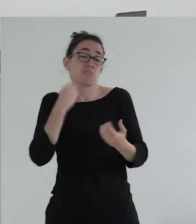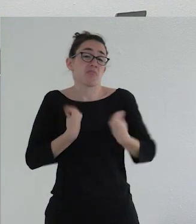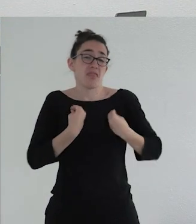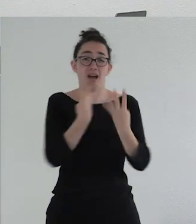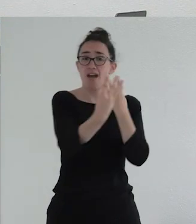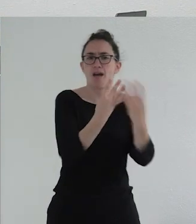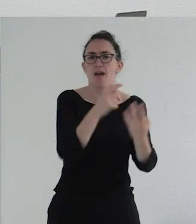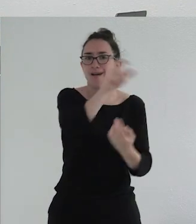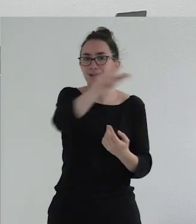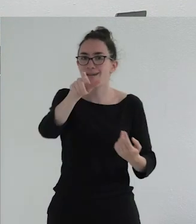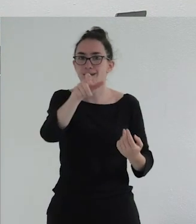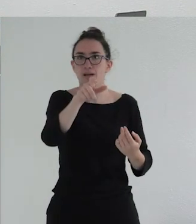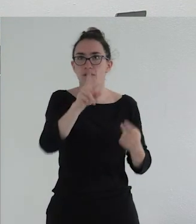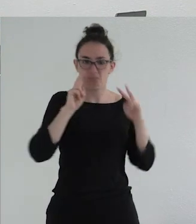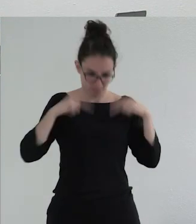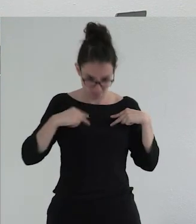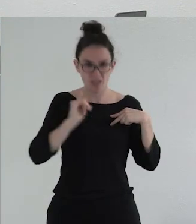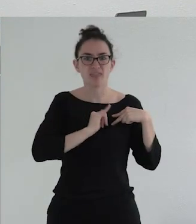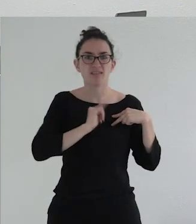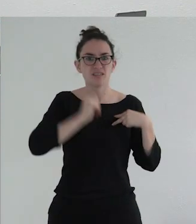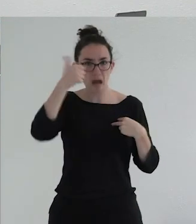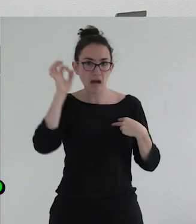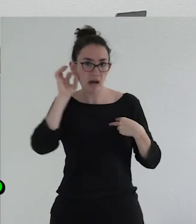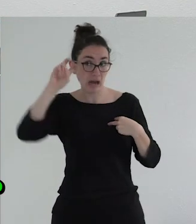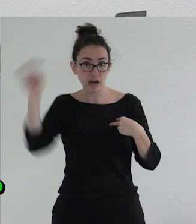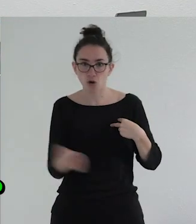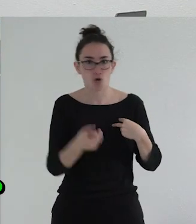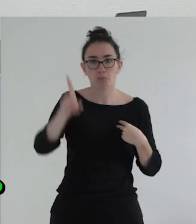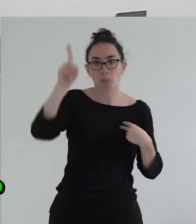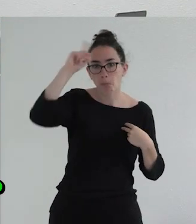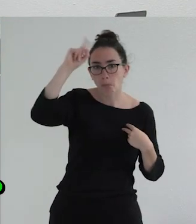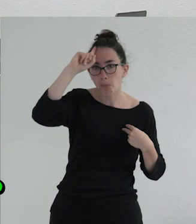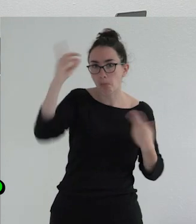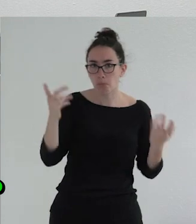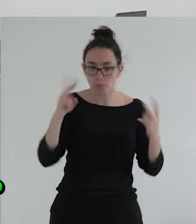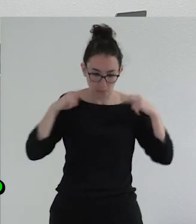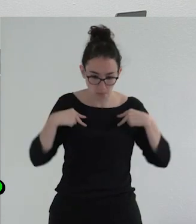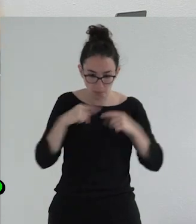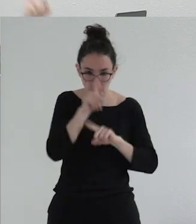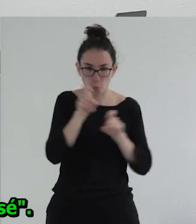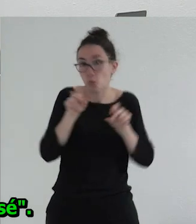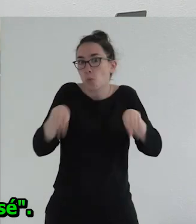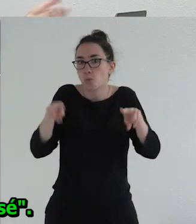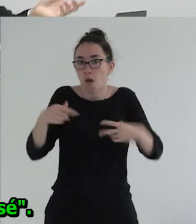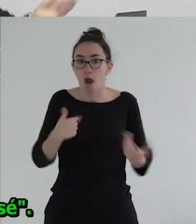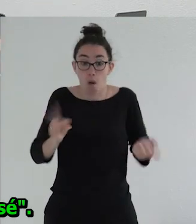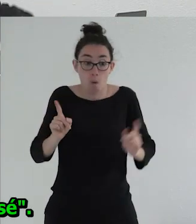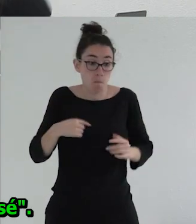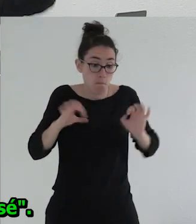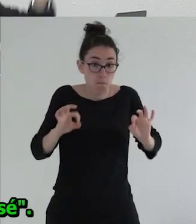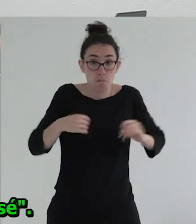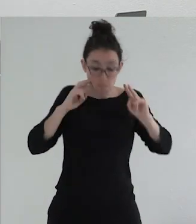vida, no tiene ni idea de que tiene una identidad de género. Es que ni lo sabe. O sea, nunca nadie dice lo ha preguntado y le ha parecido como bueno, no, pues soy un hombre porque